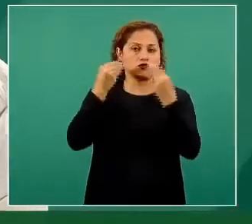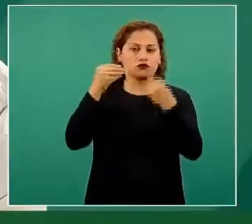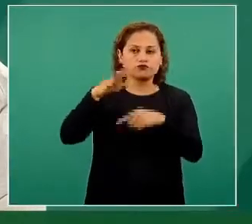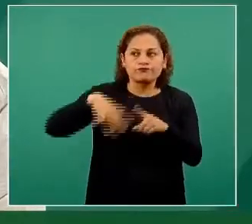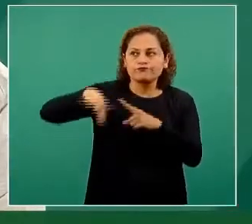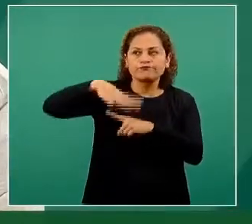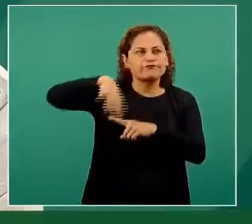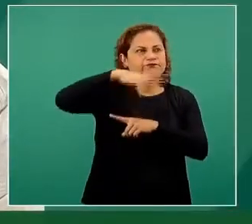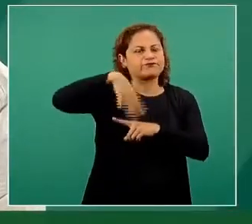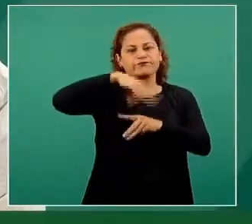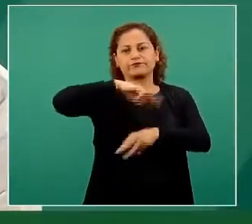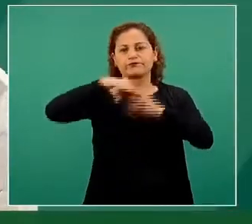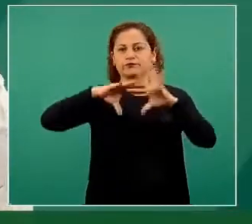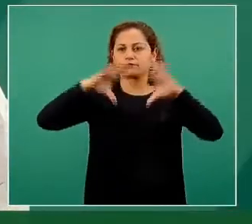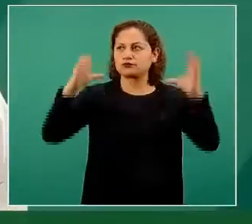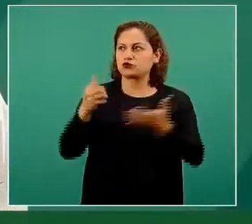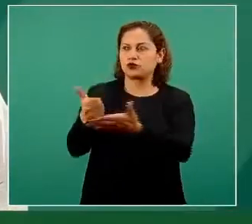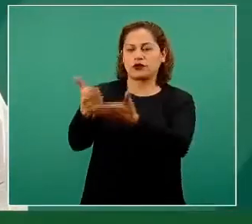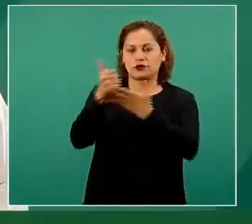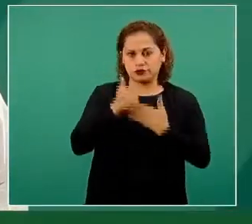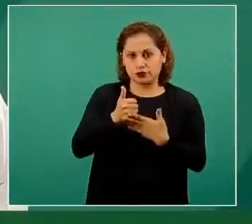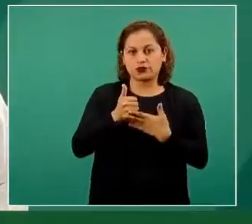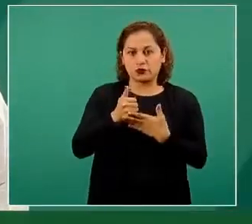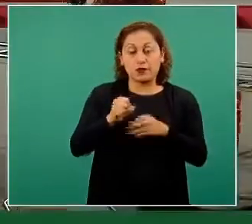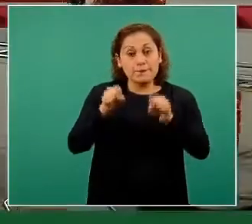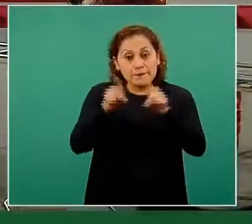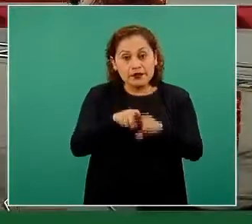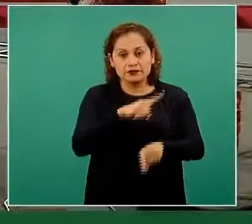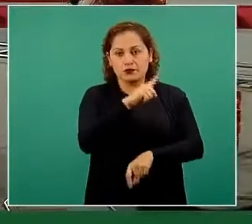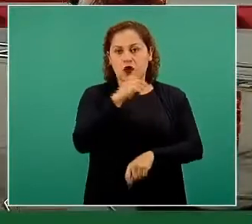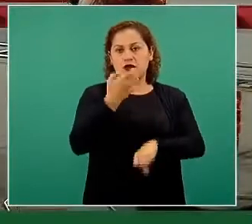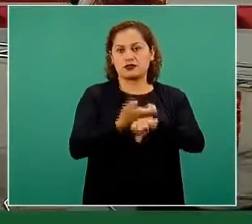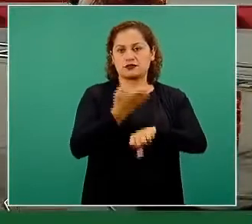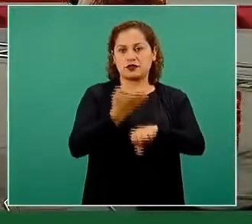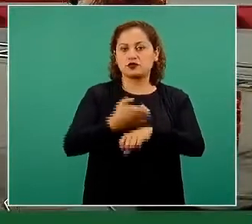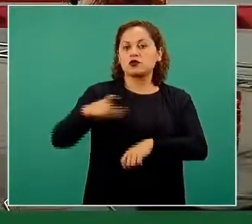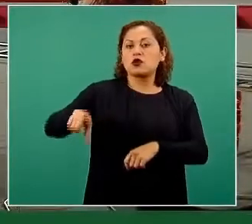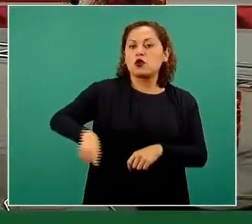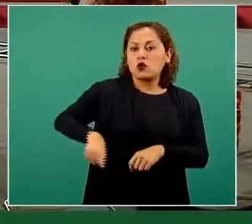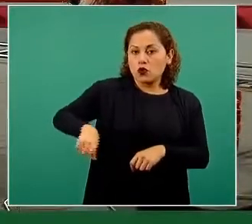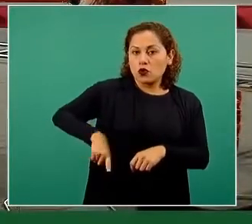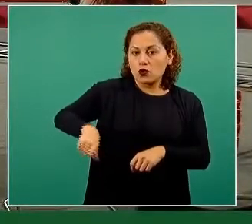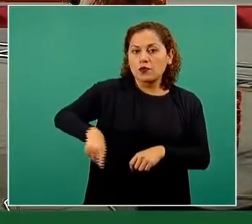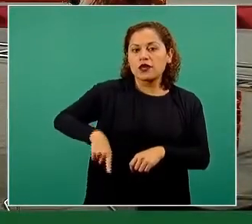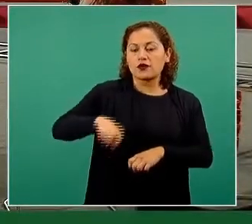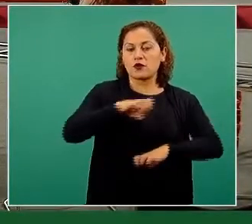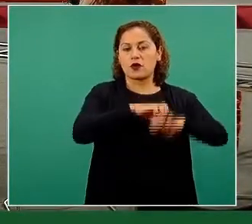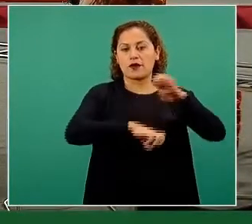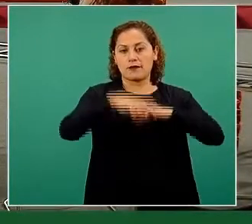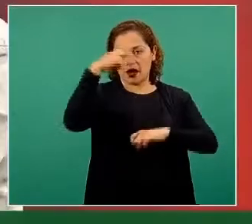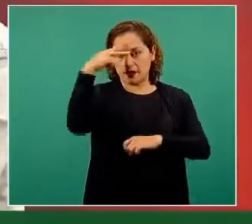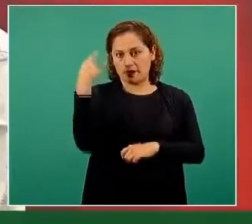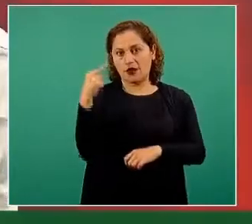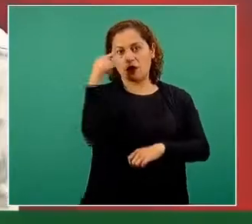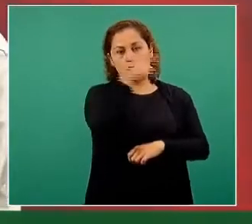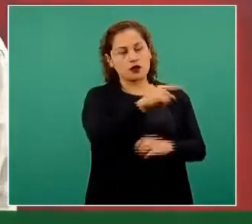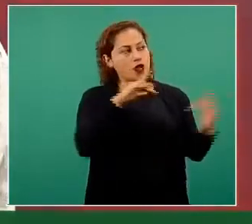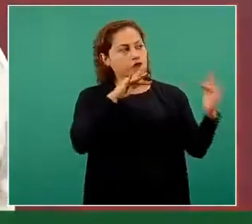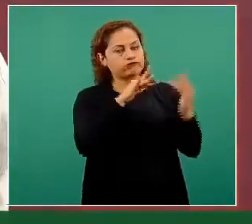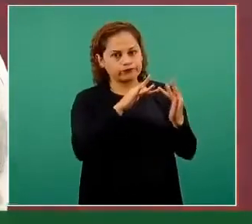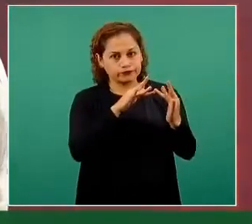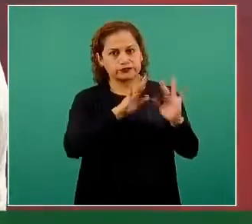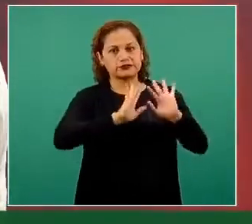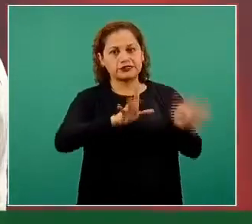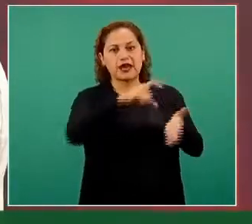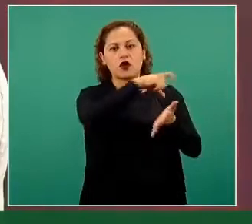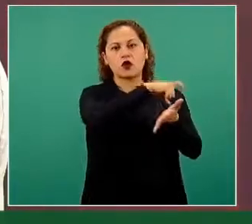en el mercado global y también del gobierno de Estados Unidos a través de la Embajada en México. Se consiguieron los filtros, se instalaron